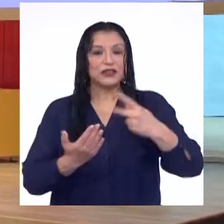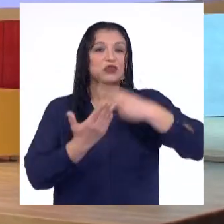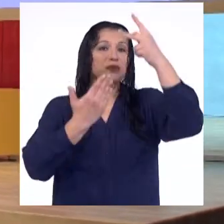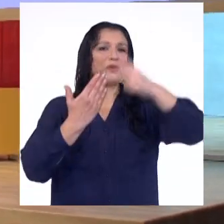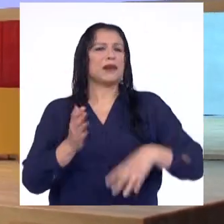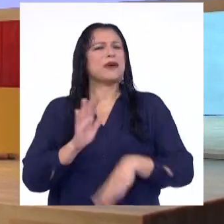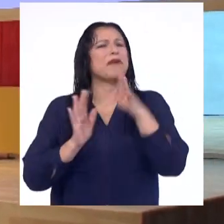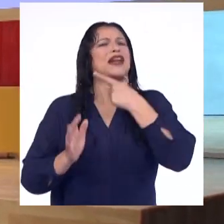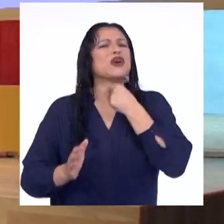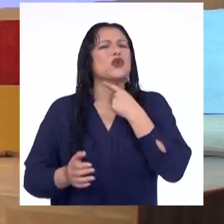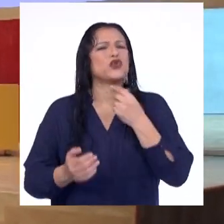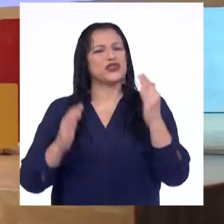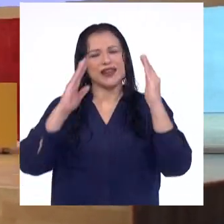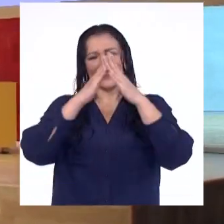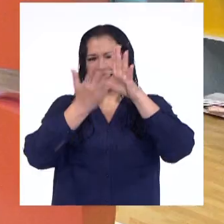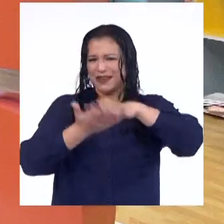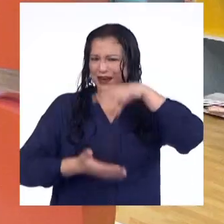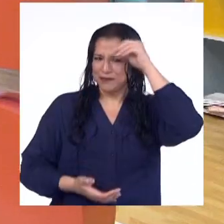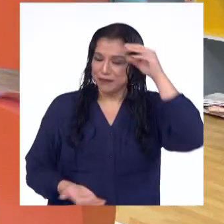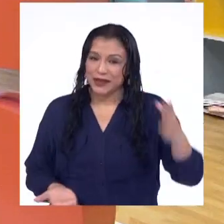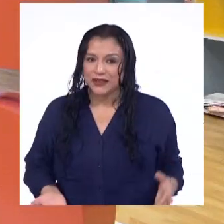¡Aprendo en casa!